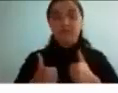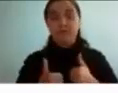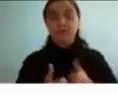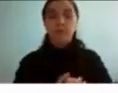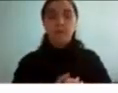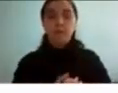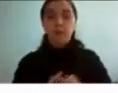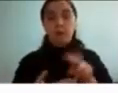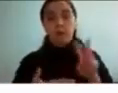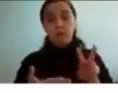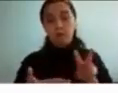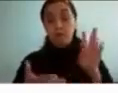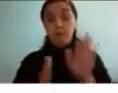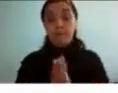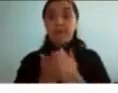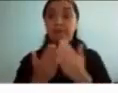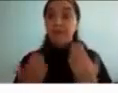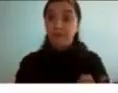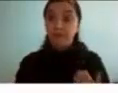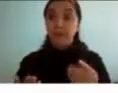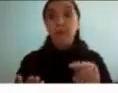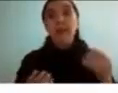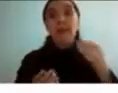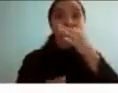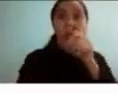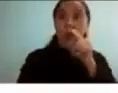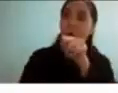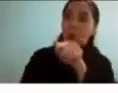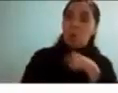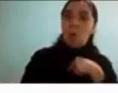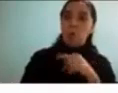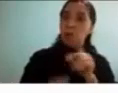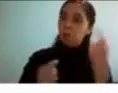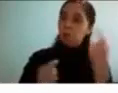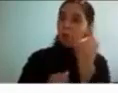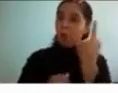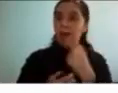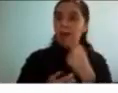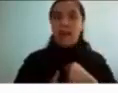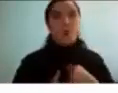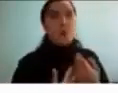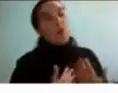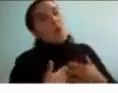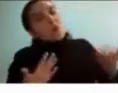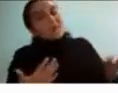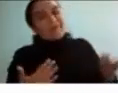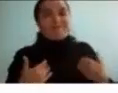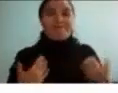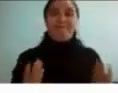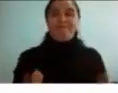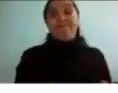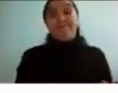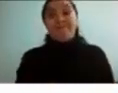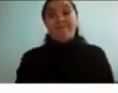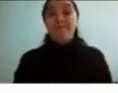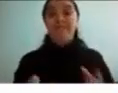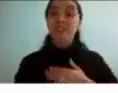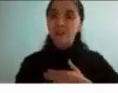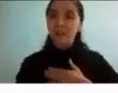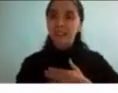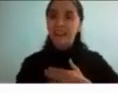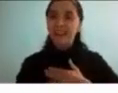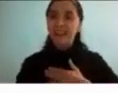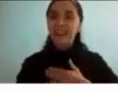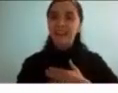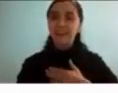etcétera entonces aparte de que obviamente si te dicen oye la Vale estudia sola tú más quieres mantener esa conducta si es valorada